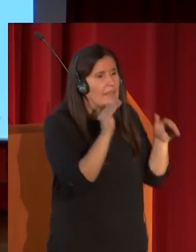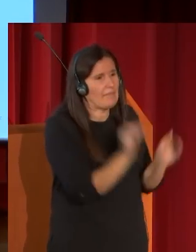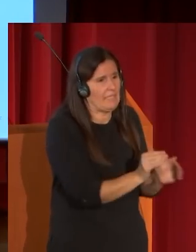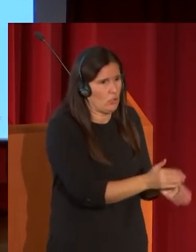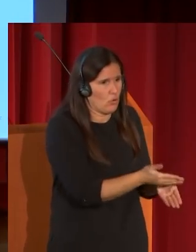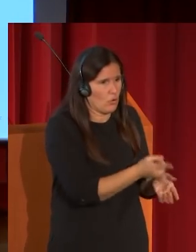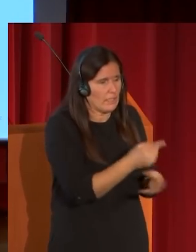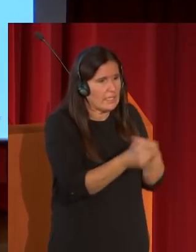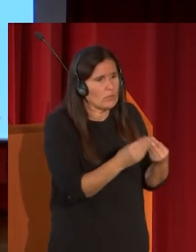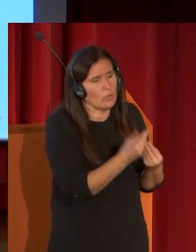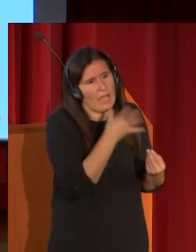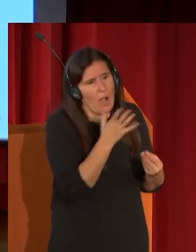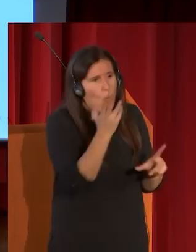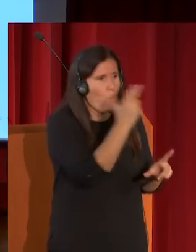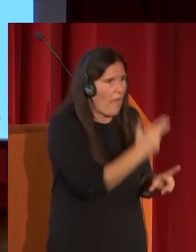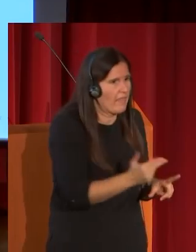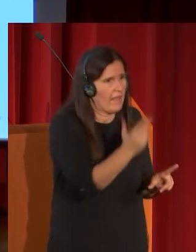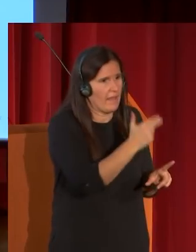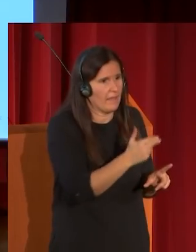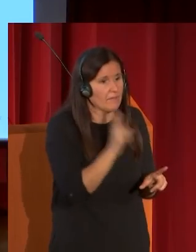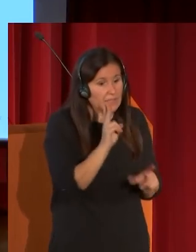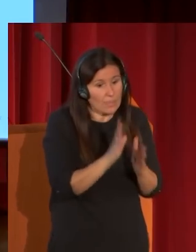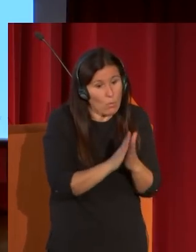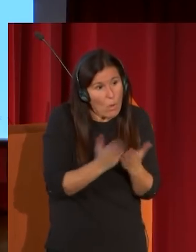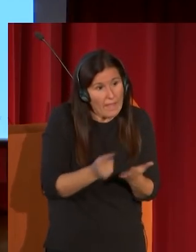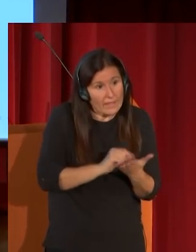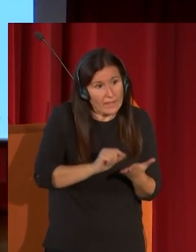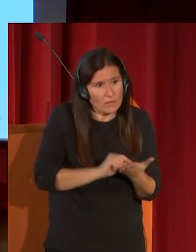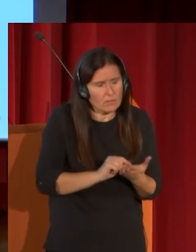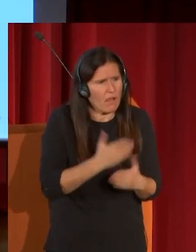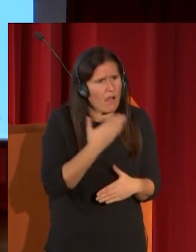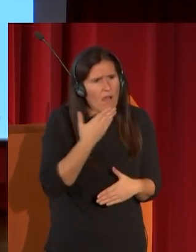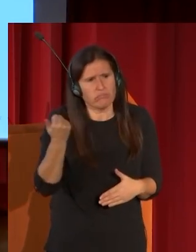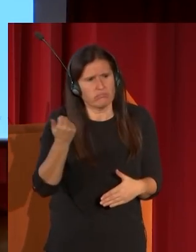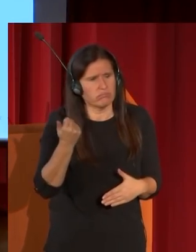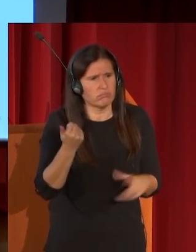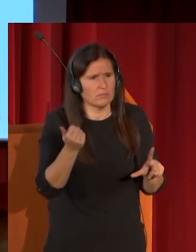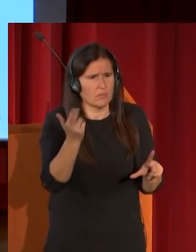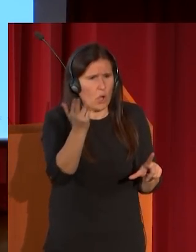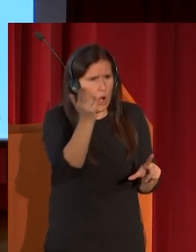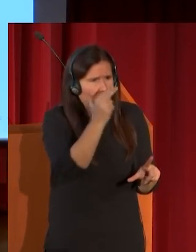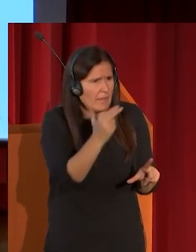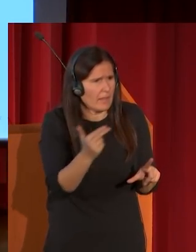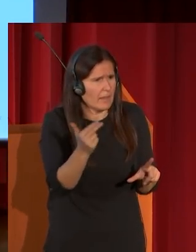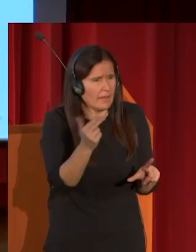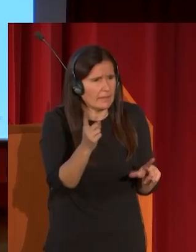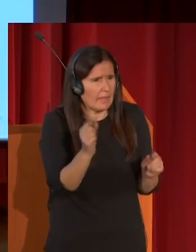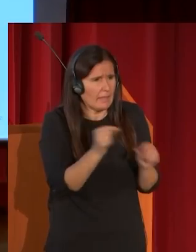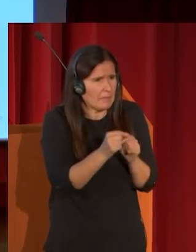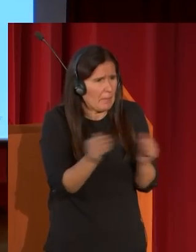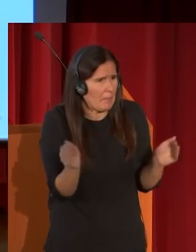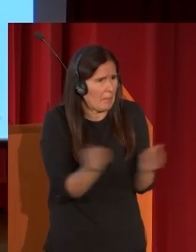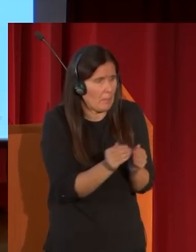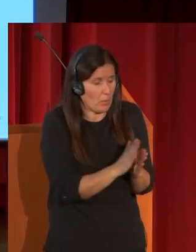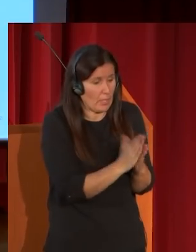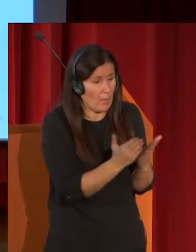aguada y fíjense también en el cuaderno la habilidad extraordinaria que tiene con el pincel en esas pequeñas dimensiones porque el